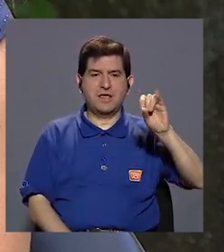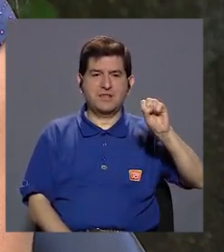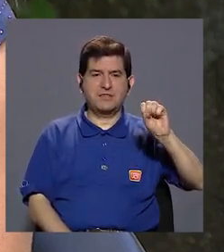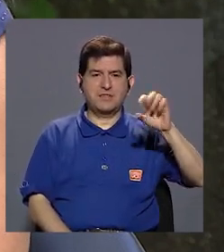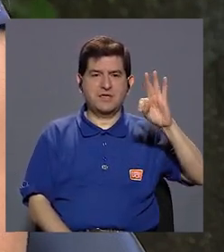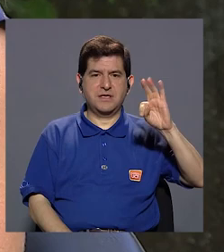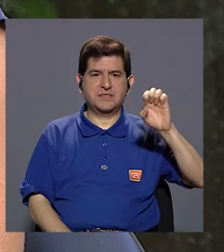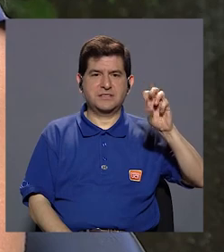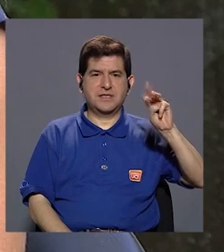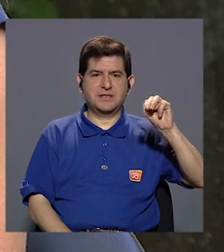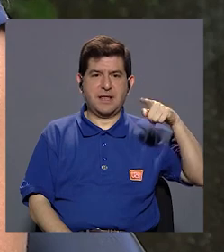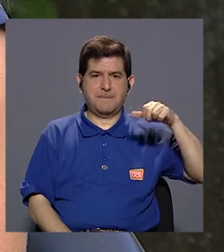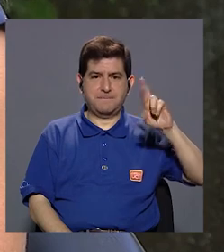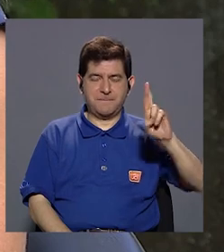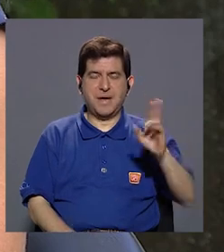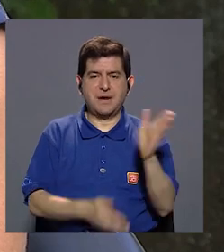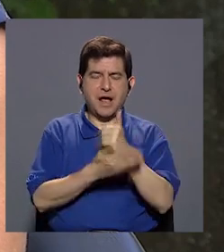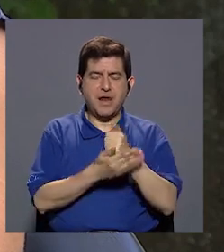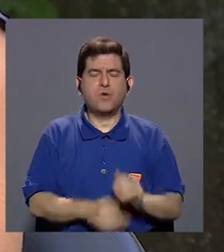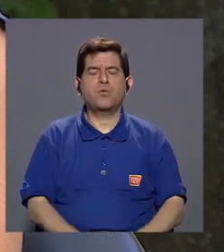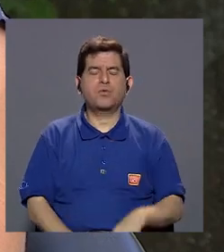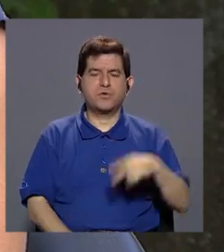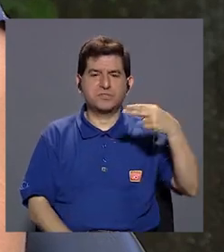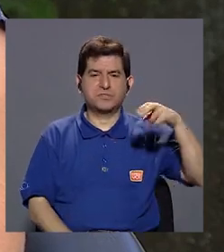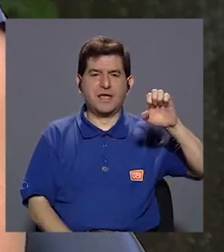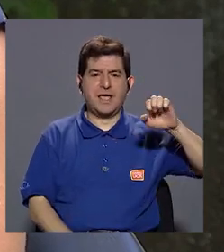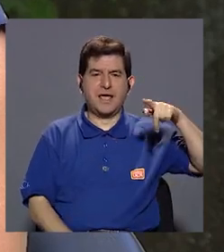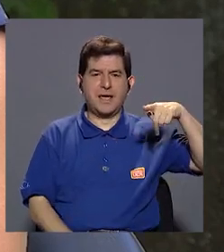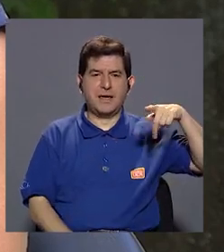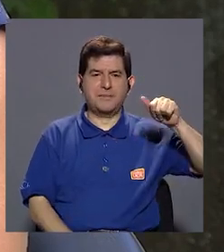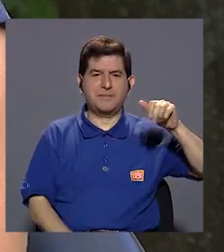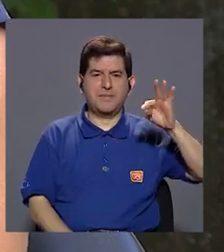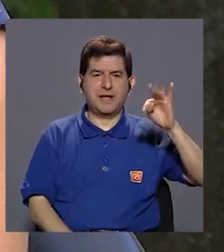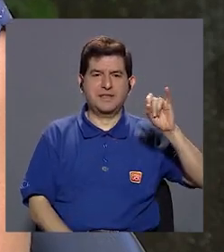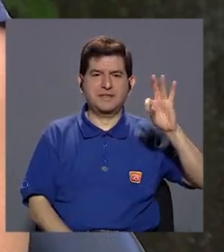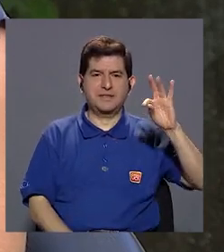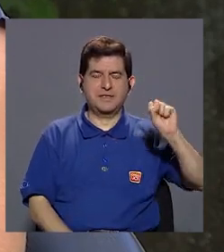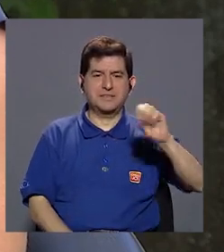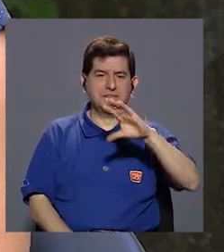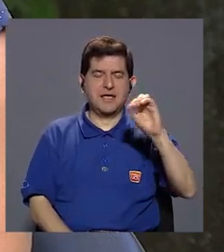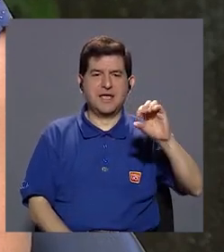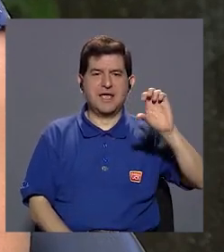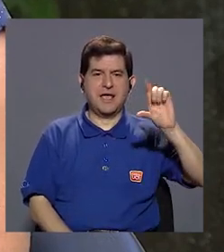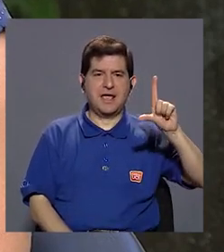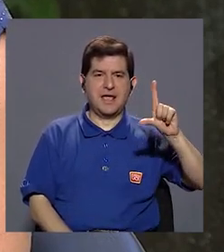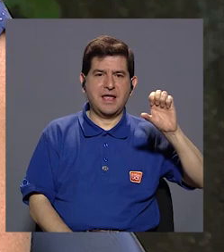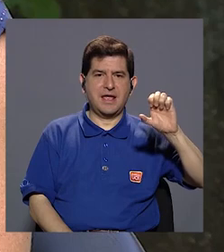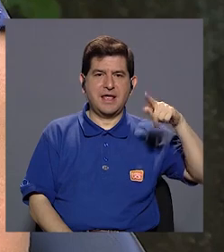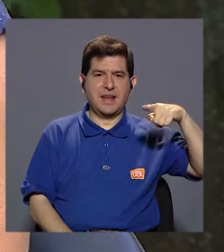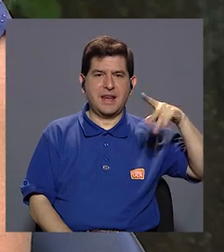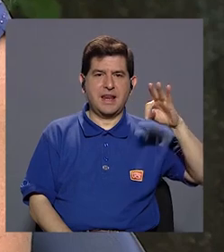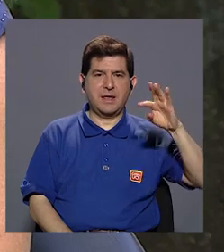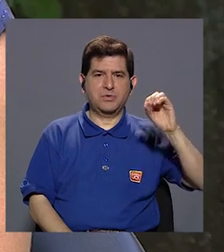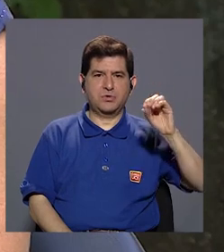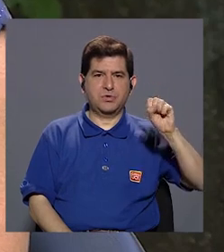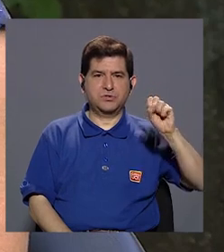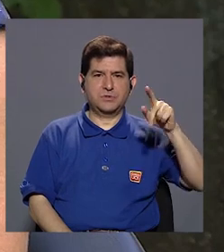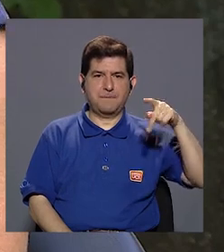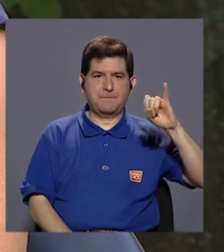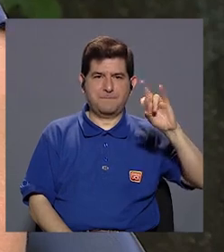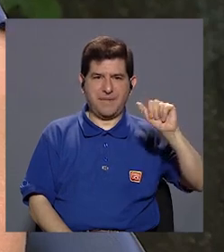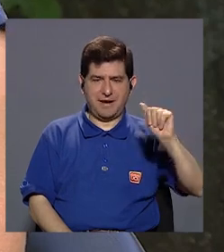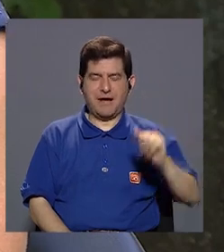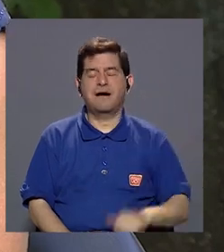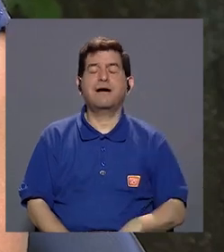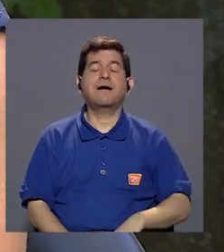algunos de hepatitis y leptospira. Esos son como los más frecuentes y son contra los que vacunamos. En